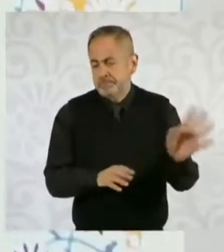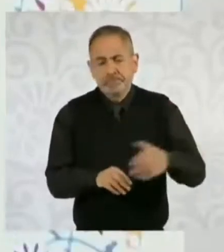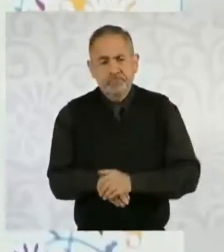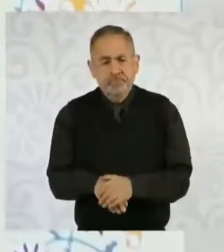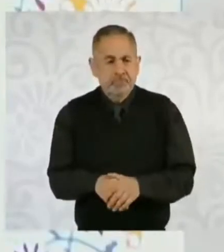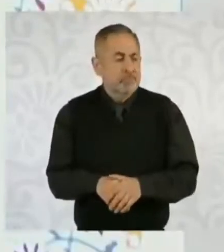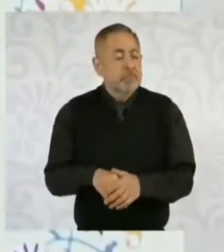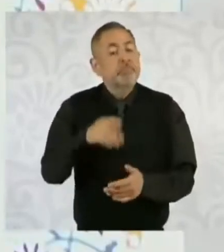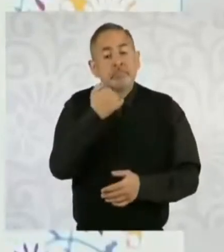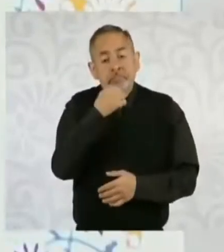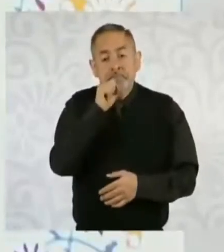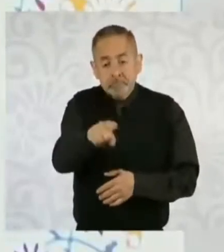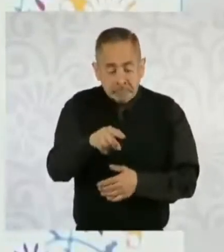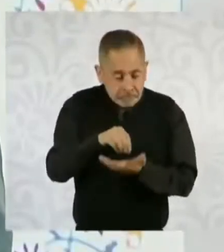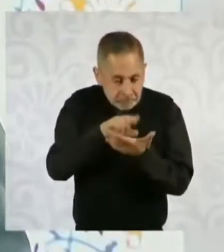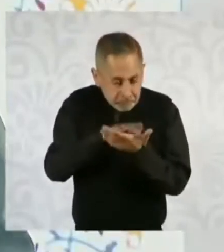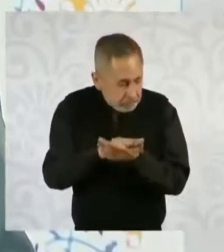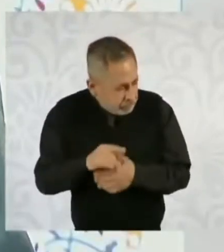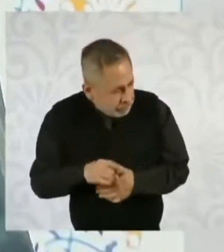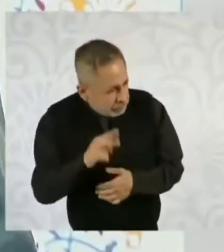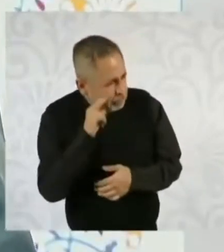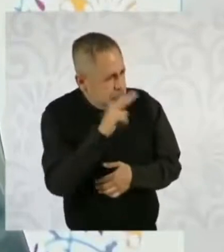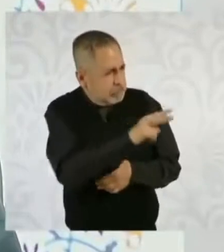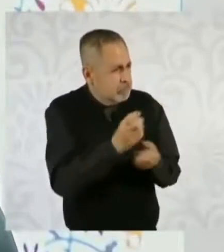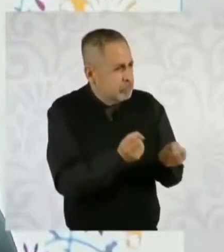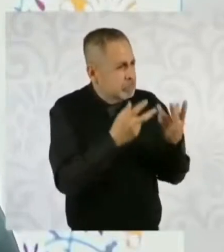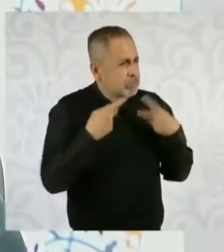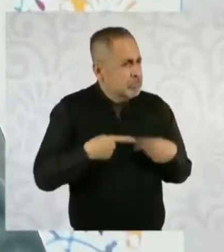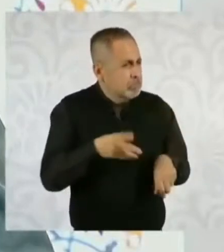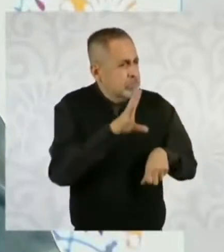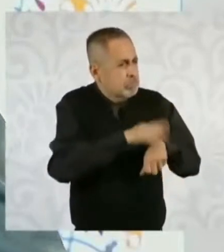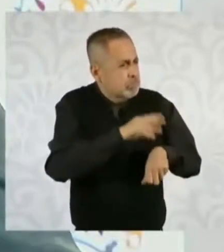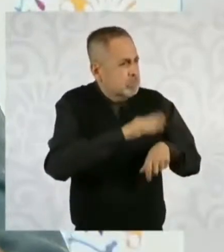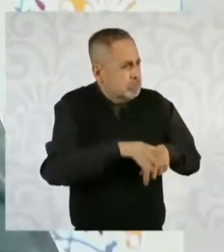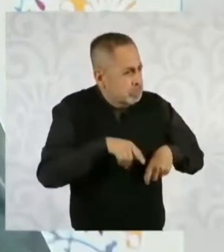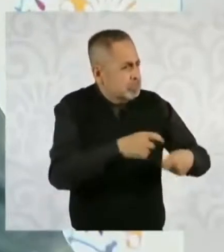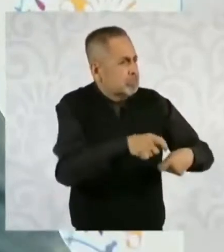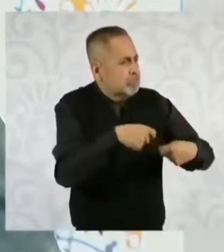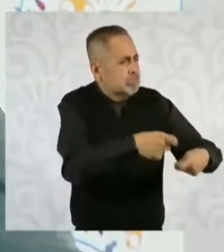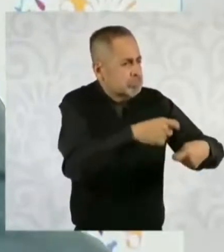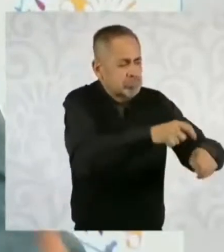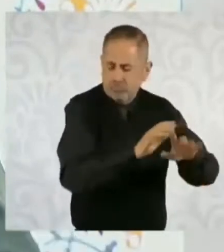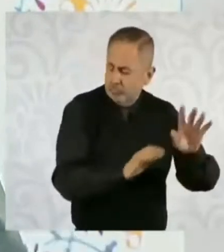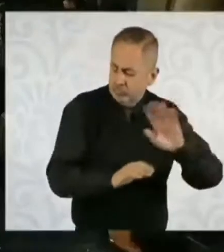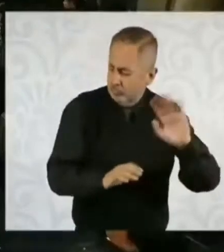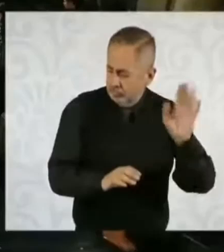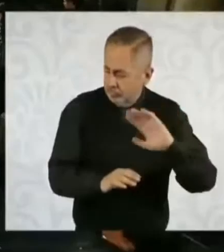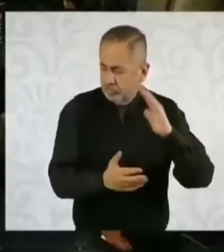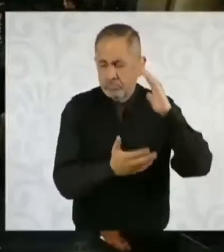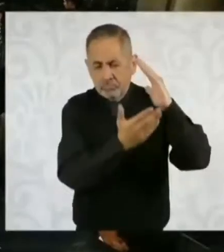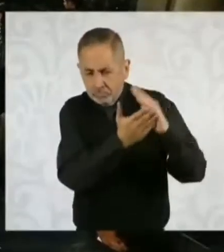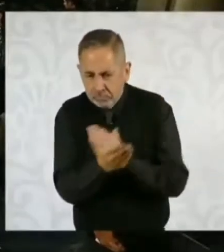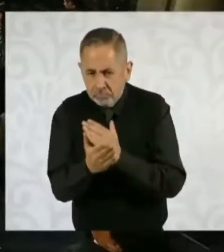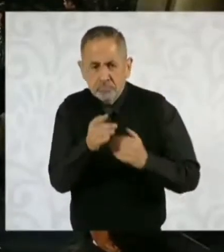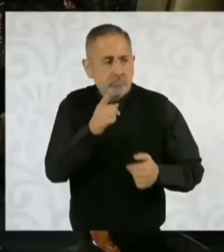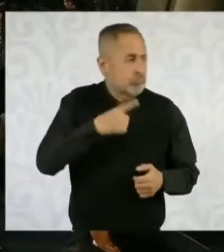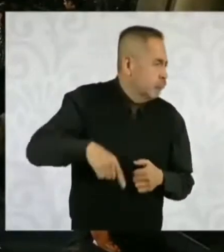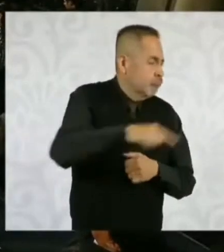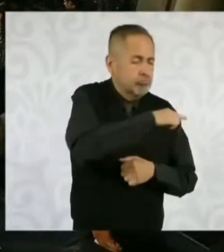bases de datos de concesiones de agua. Entonces, lo que queremos es un gran acuerdo de agua,